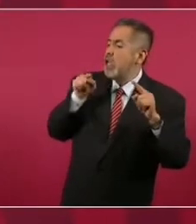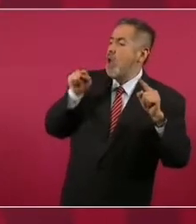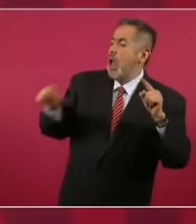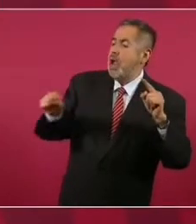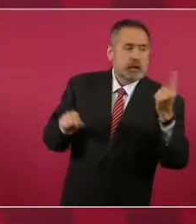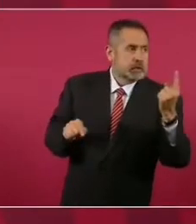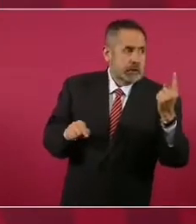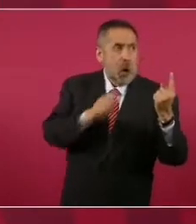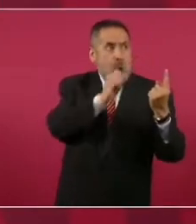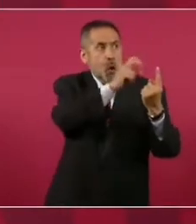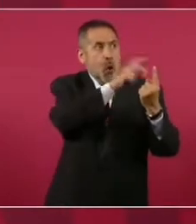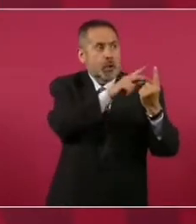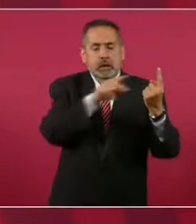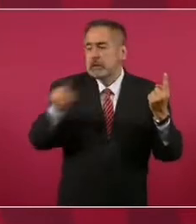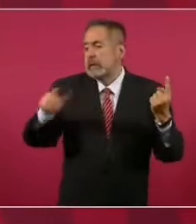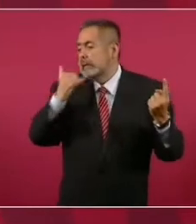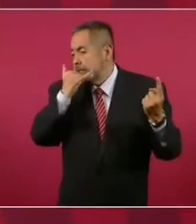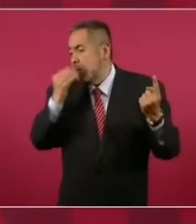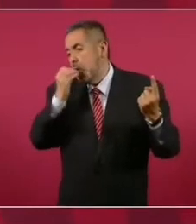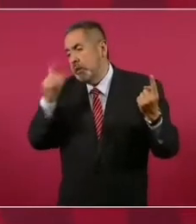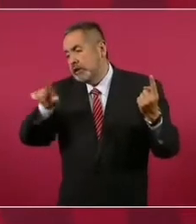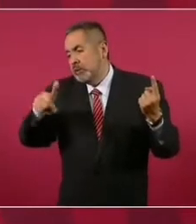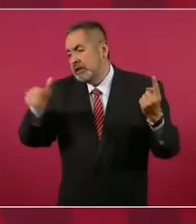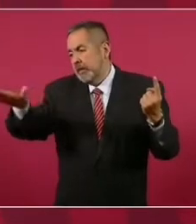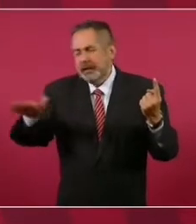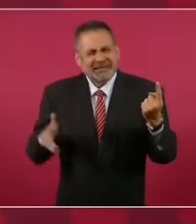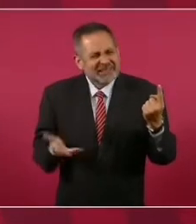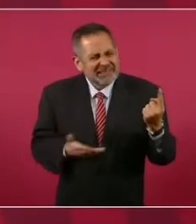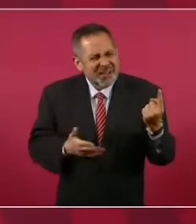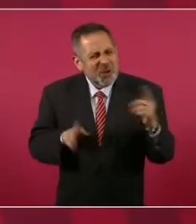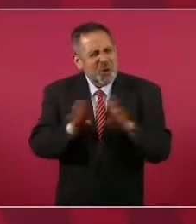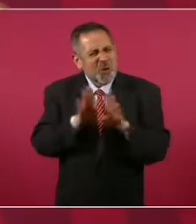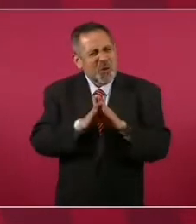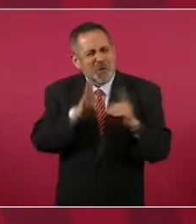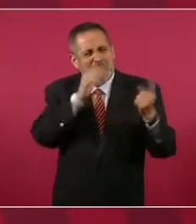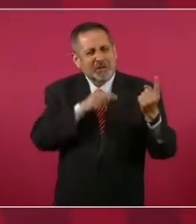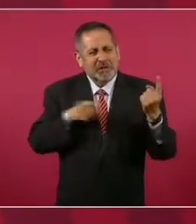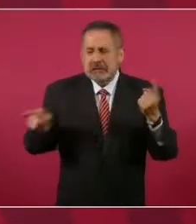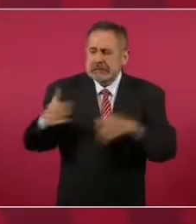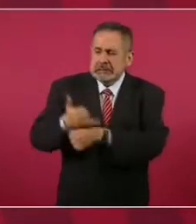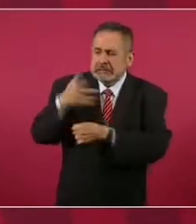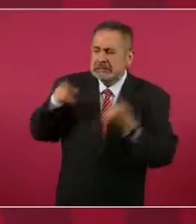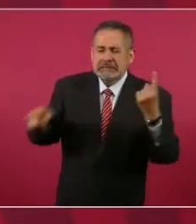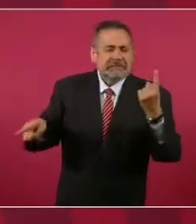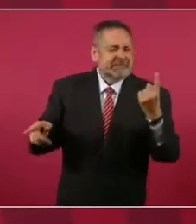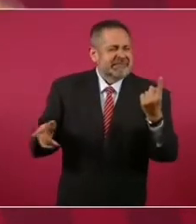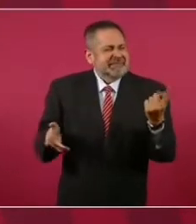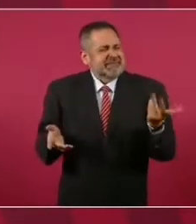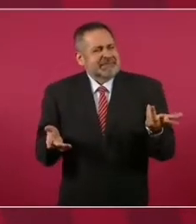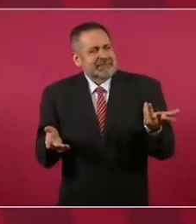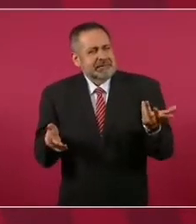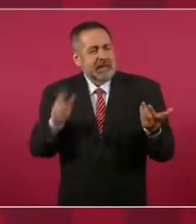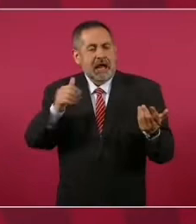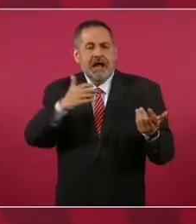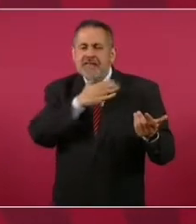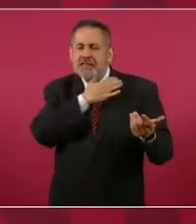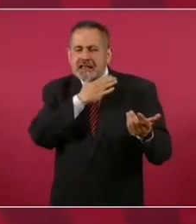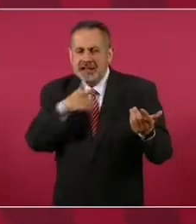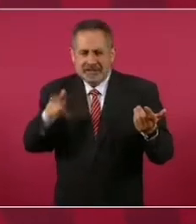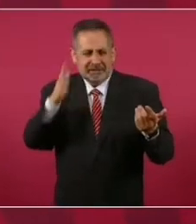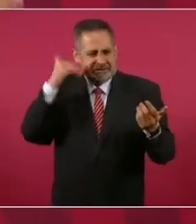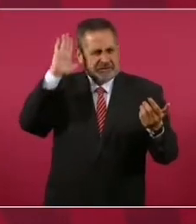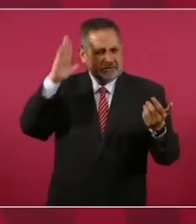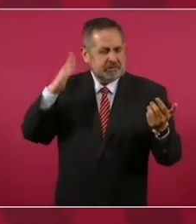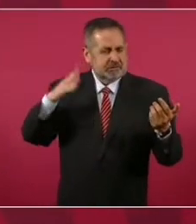otro presidente. El mexicano le dice a ese presidente incómodo, en este caso Fidel